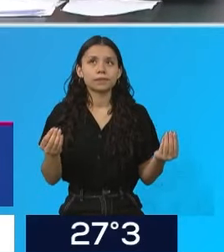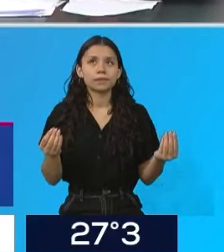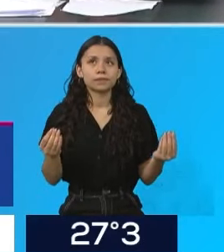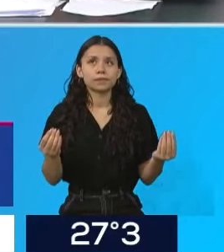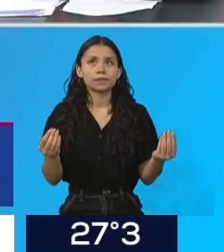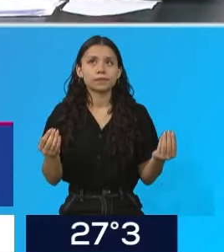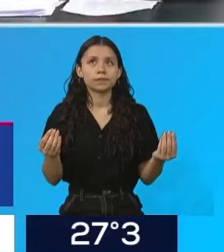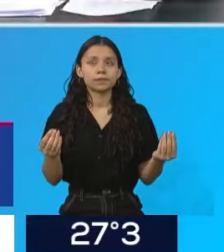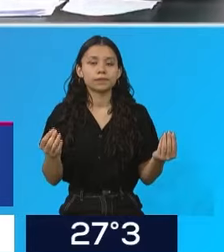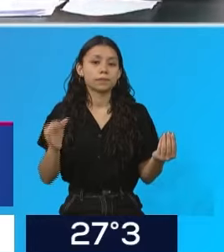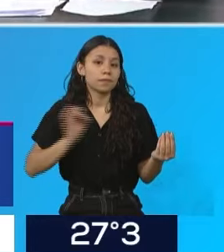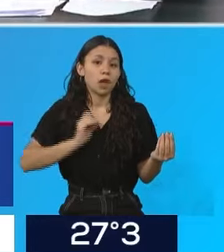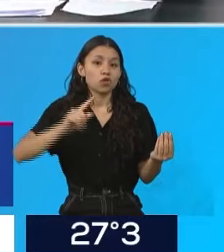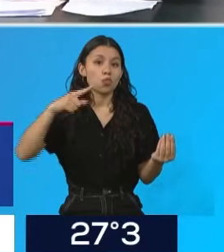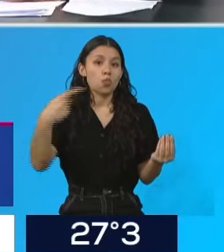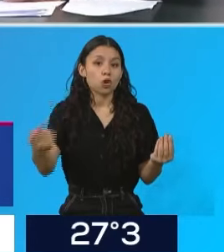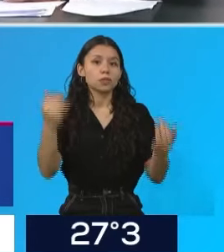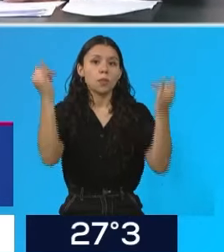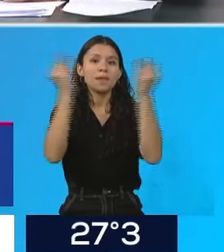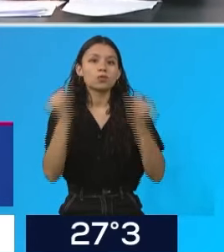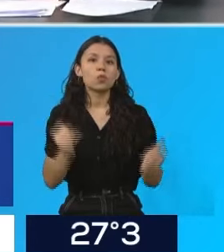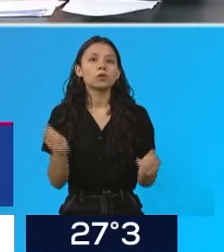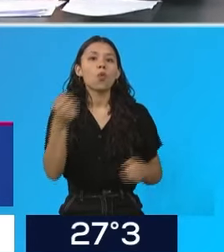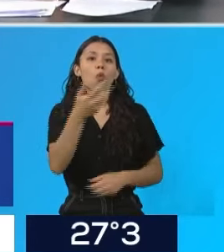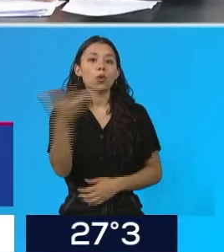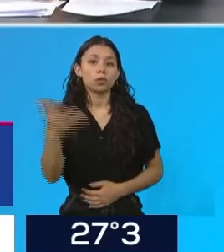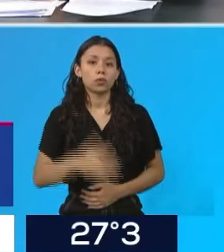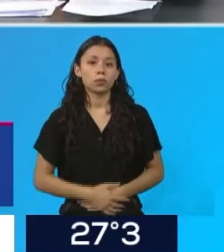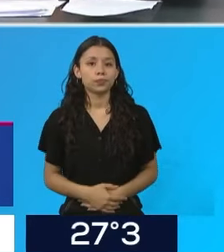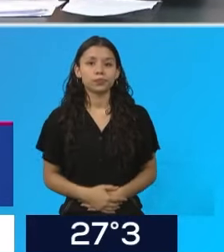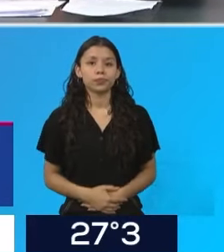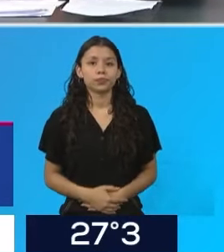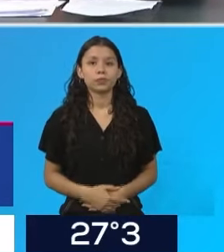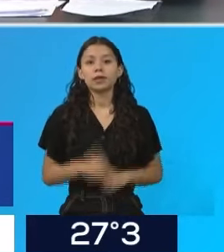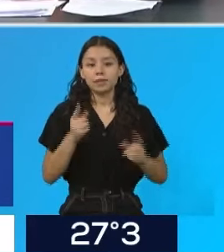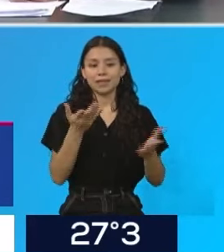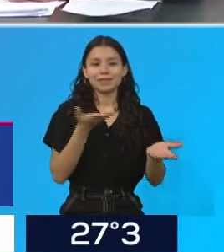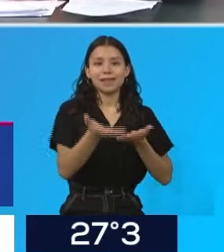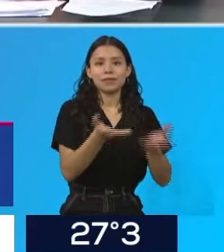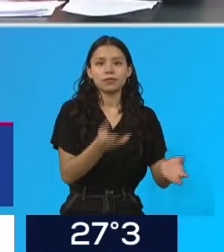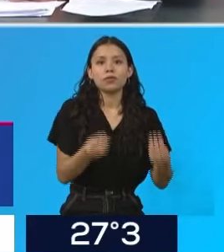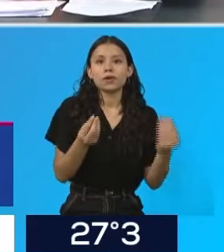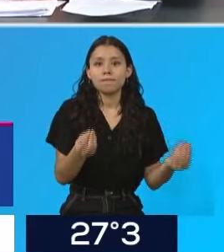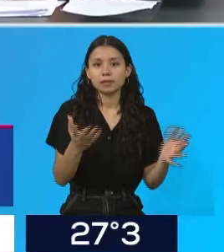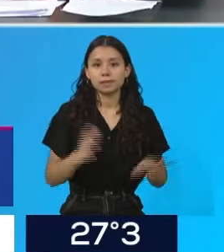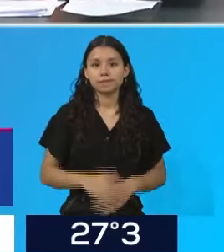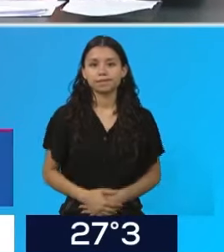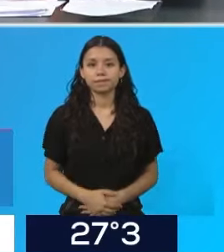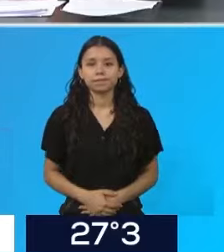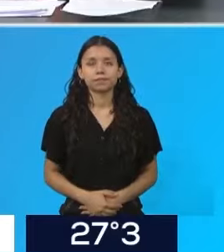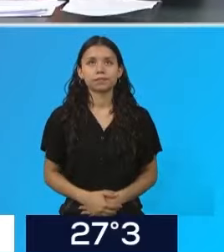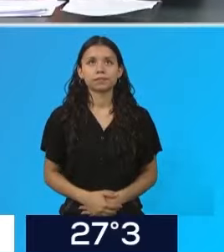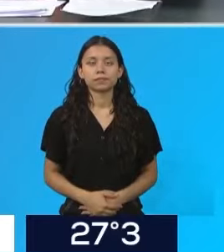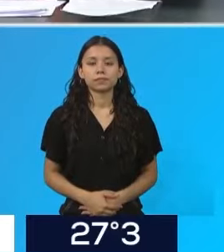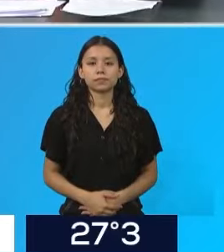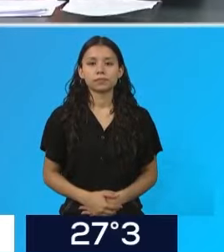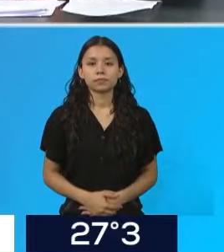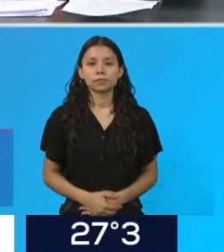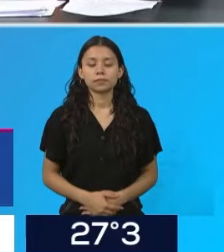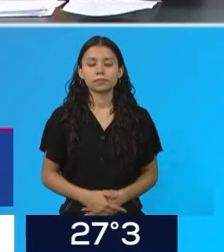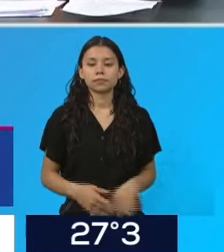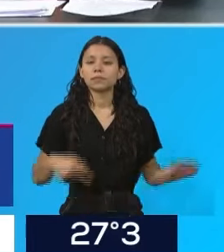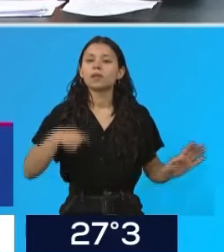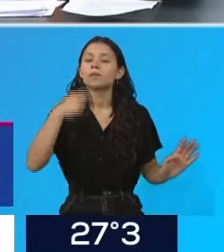contar la provincia de Mendoza en el 2025 y los servicios por sobre todas las cosas. Marce, ¿hay un cambio de estrategia también